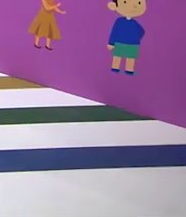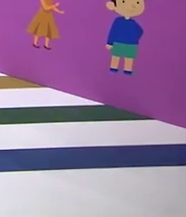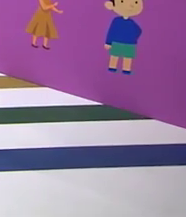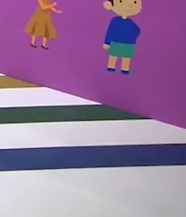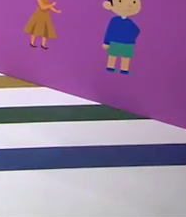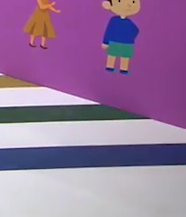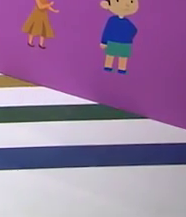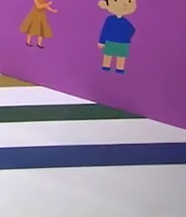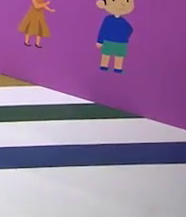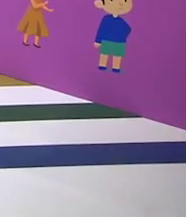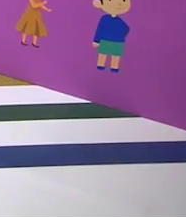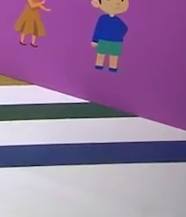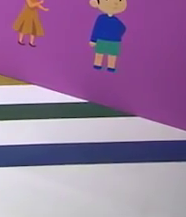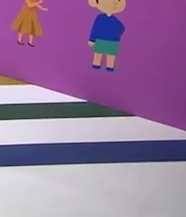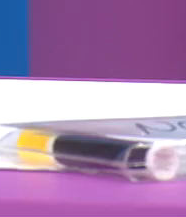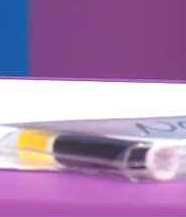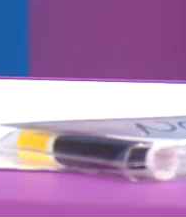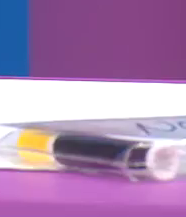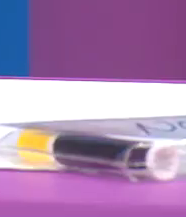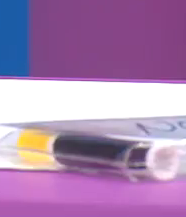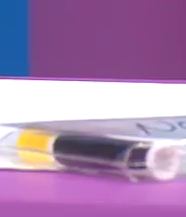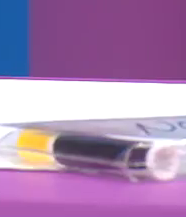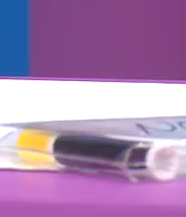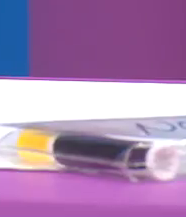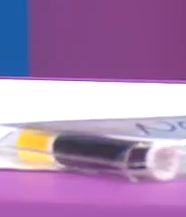a la protección.